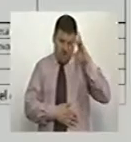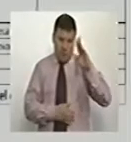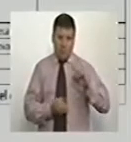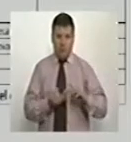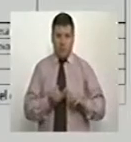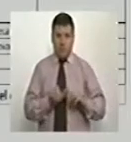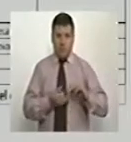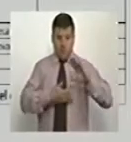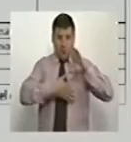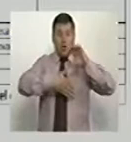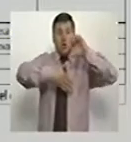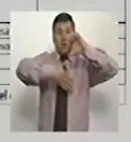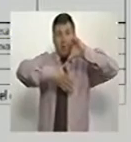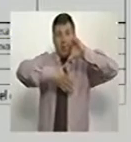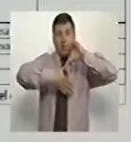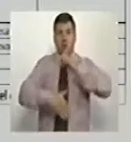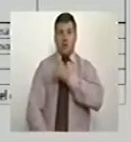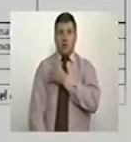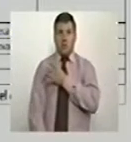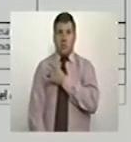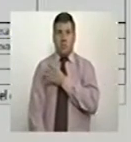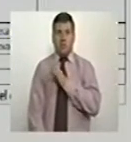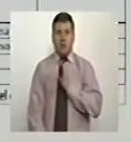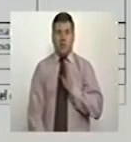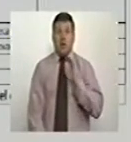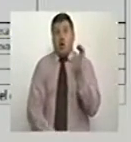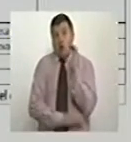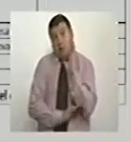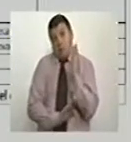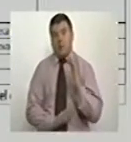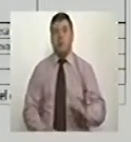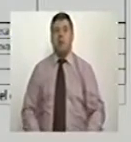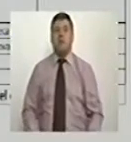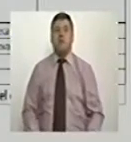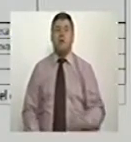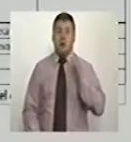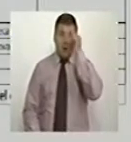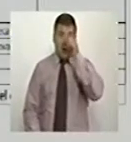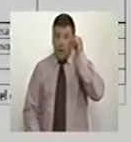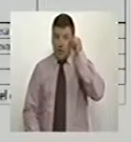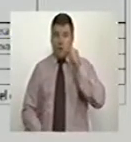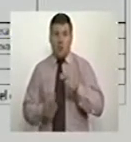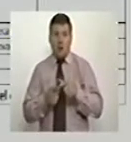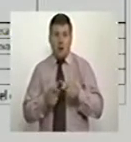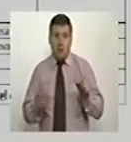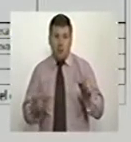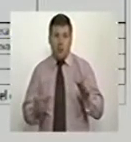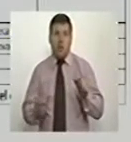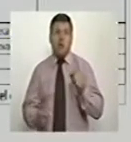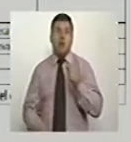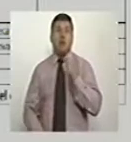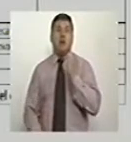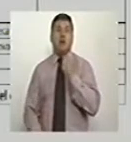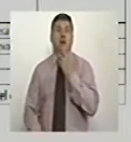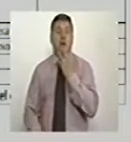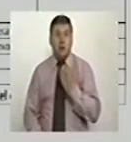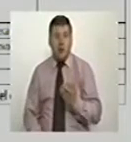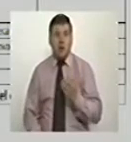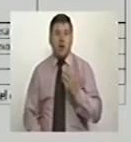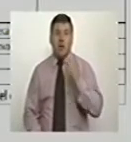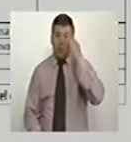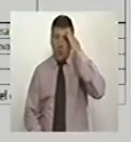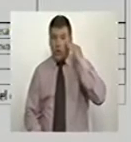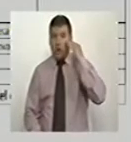En Sudamérica, Chile y Colombia. En Asia, Japón, Israel, Corea